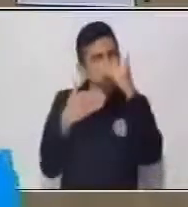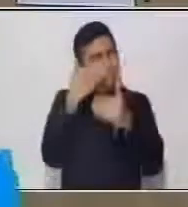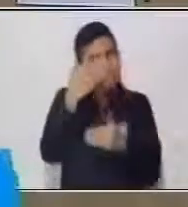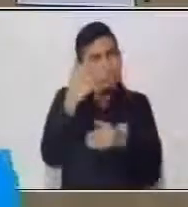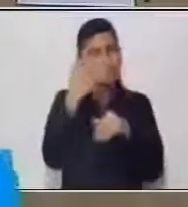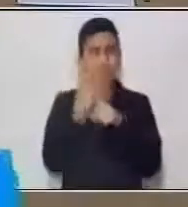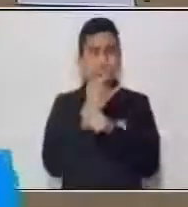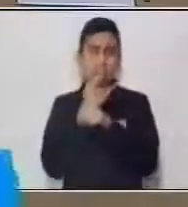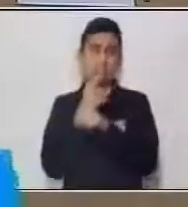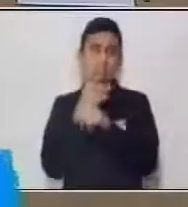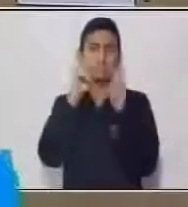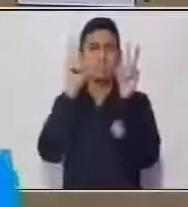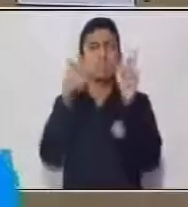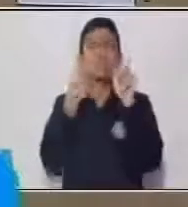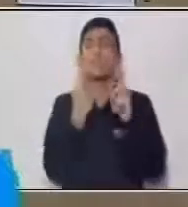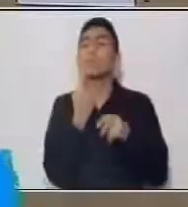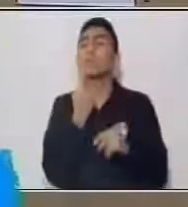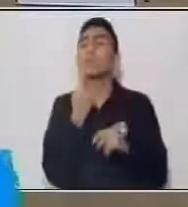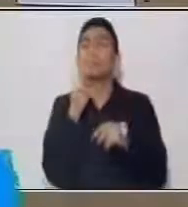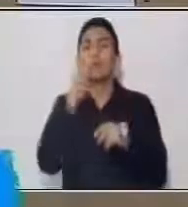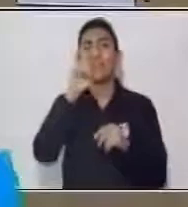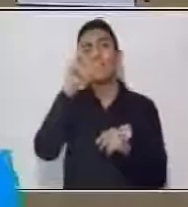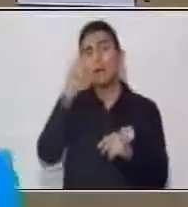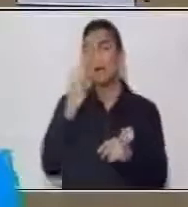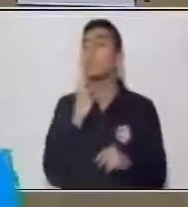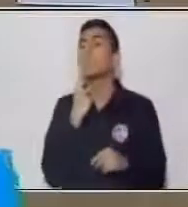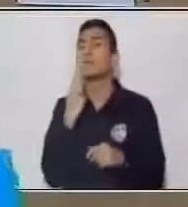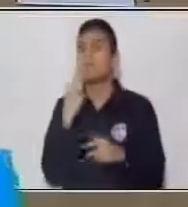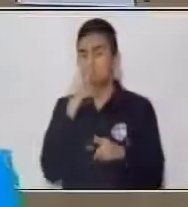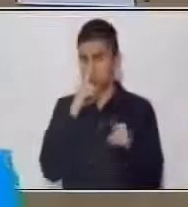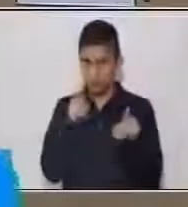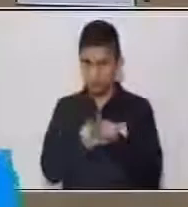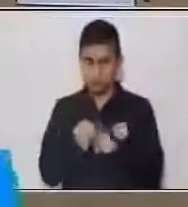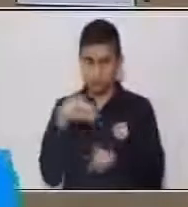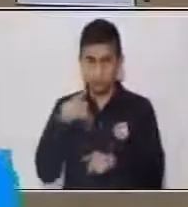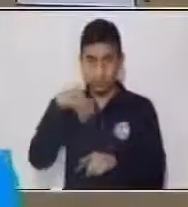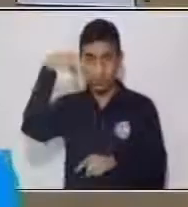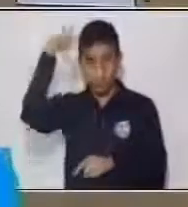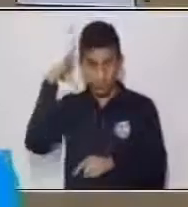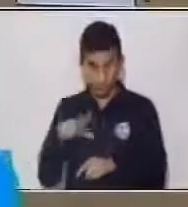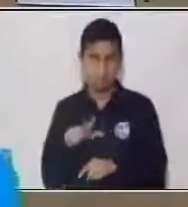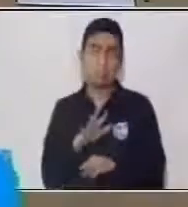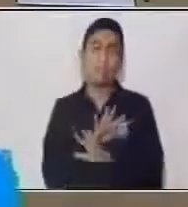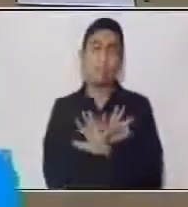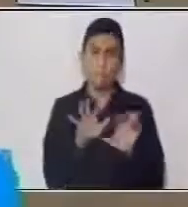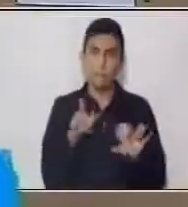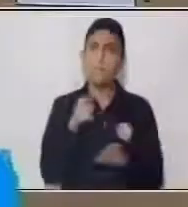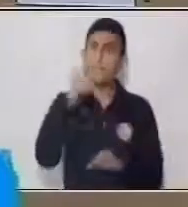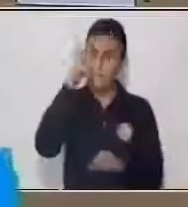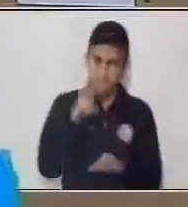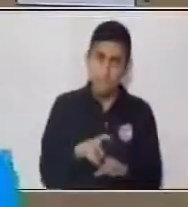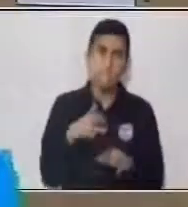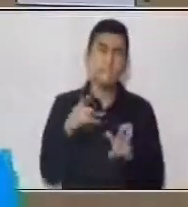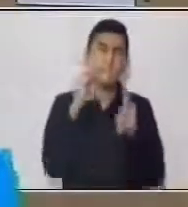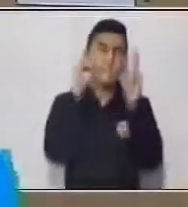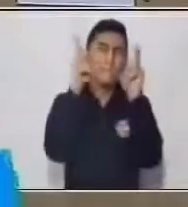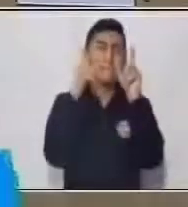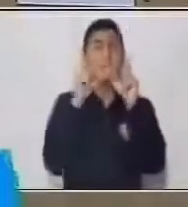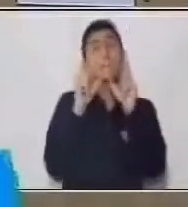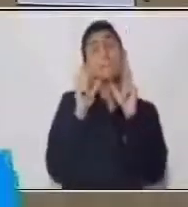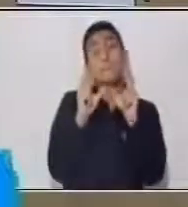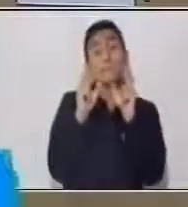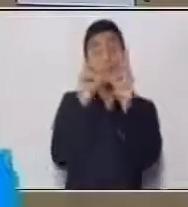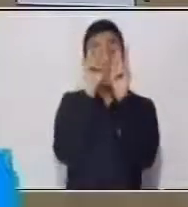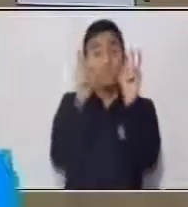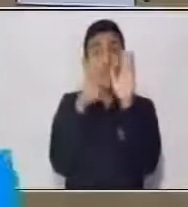para obtener luz también, ¿verdad? Ahora, había que ser cuidadoso con el tema de